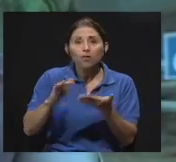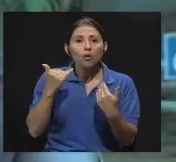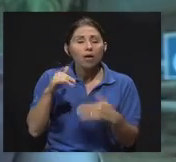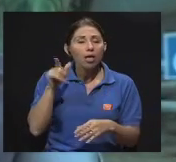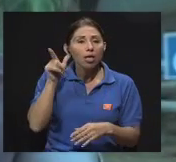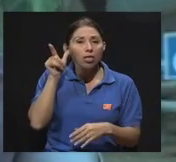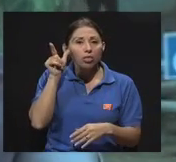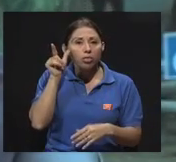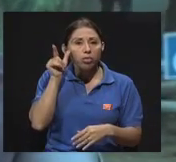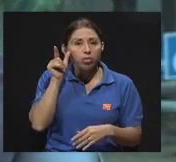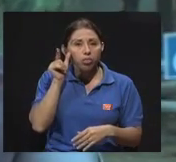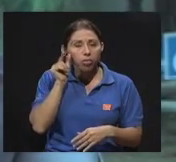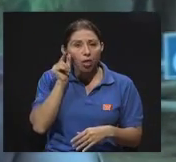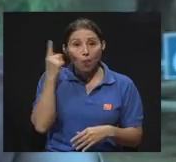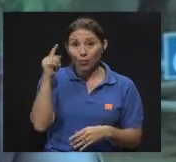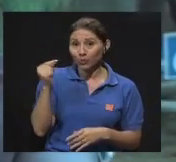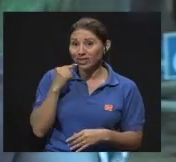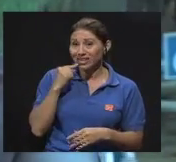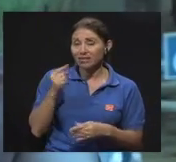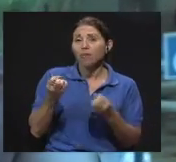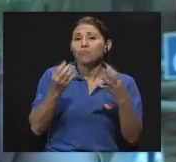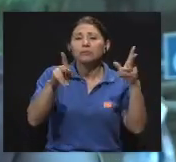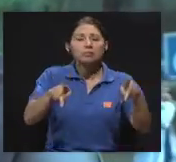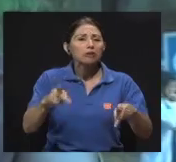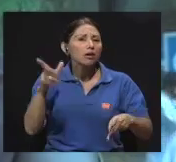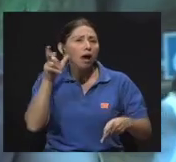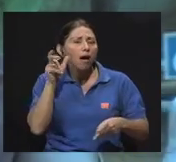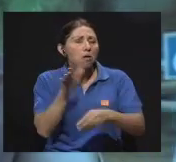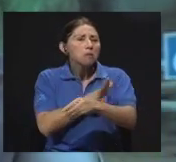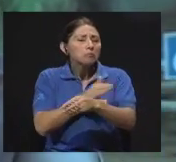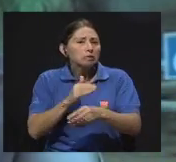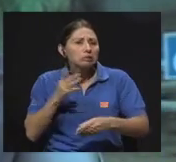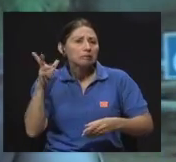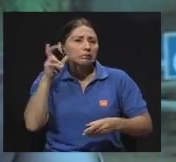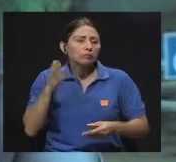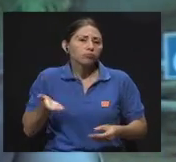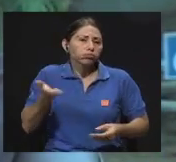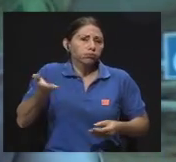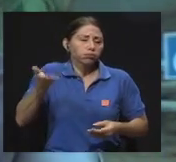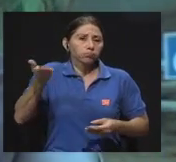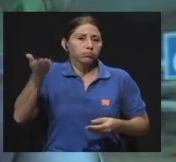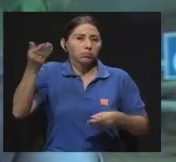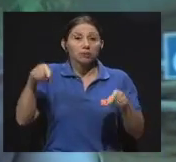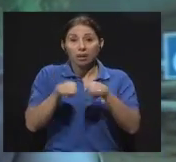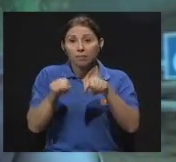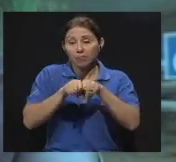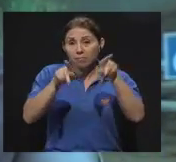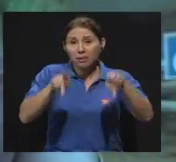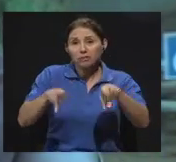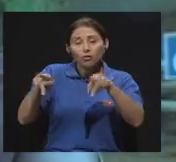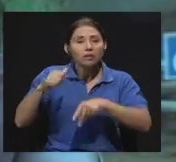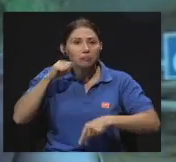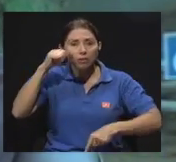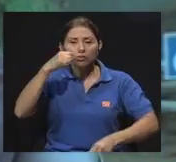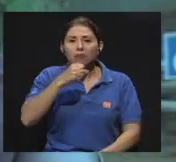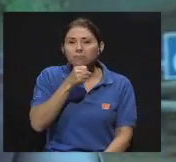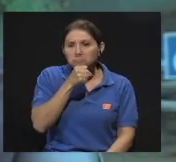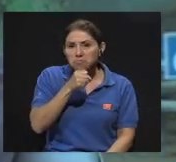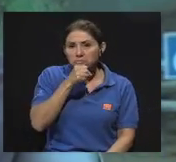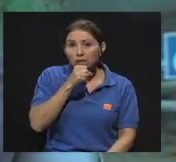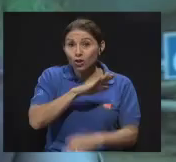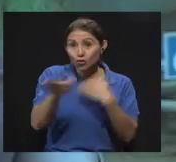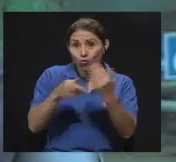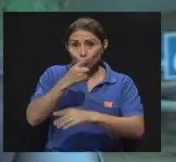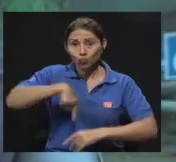mencionaba, de exposición a ruido y equipos de sonido de alto volumen. Y sobre todo en la edad adulta mayor, que todos sabemos